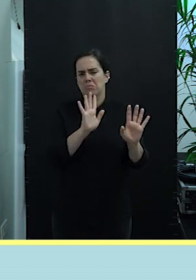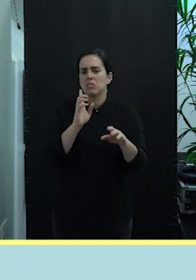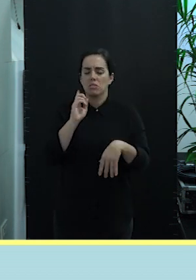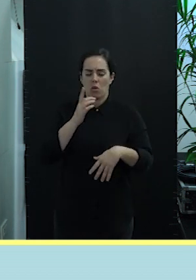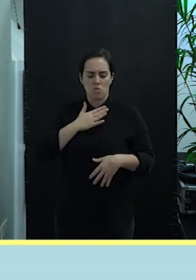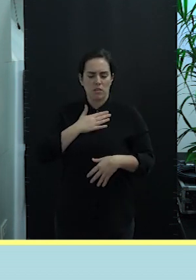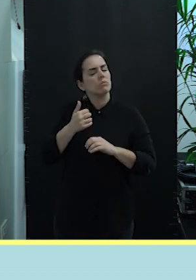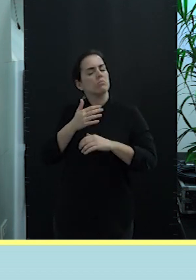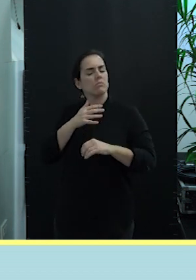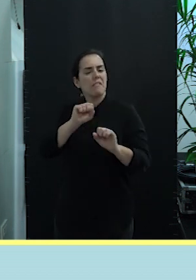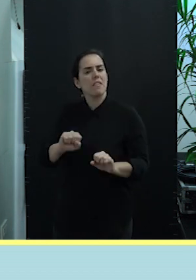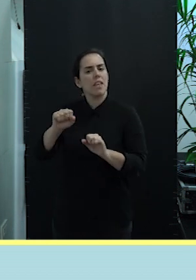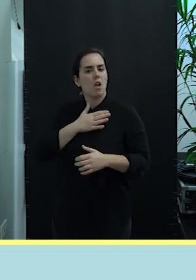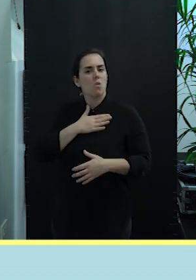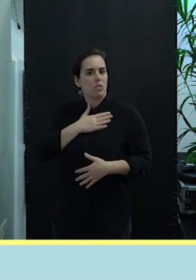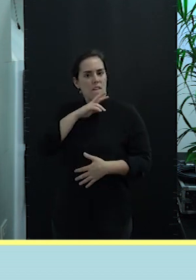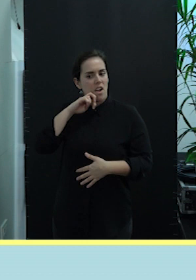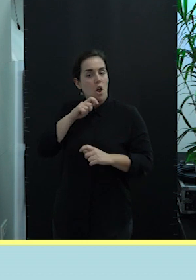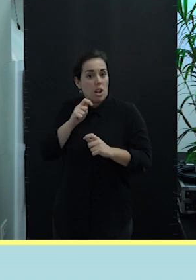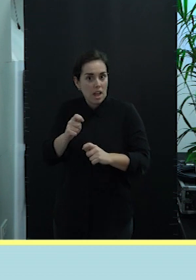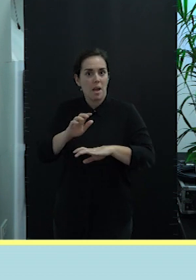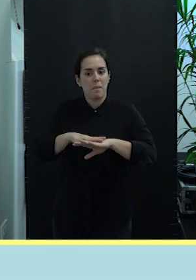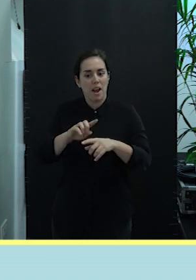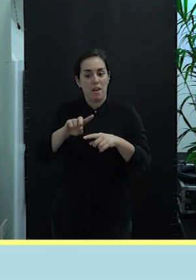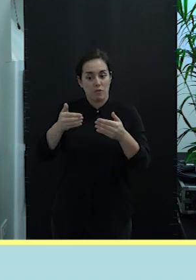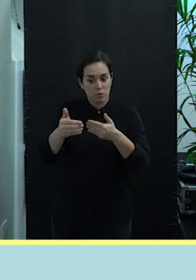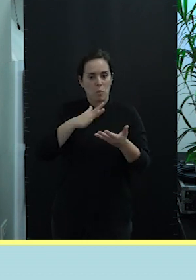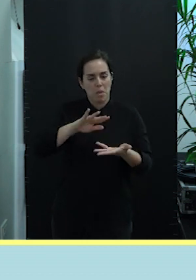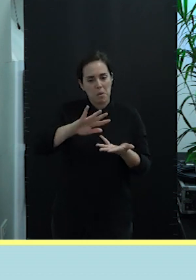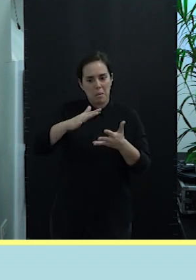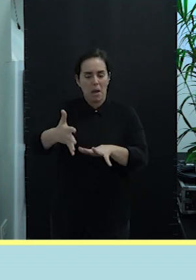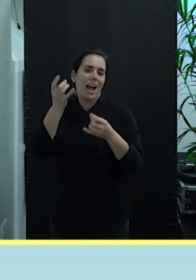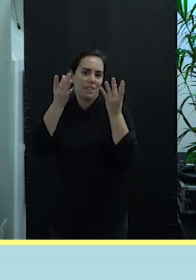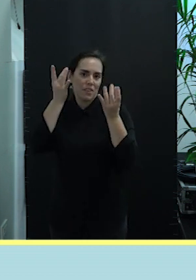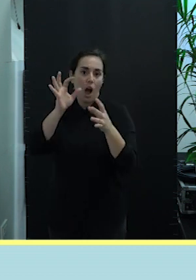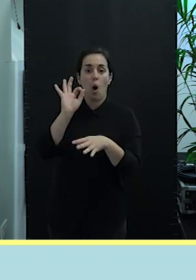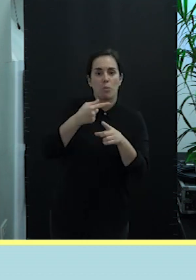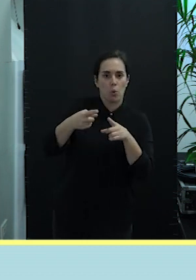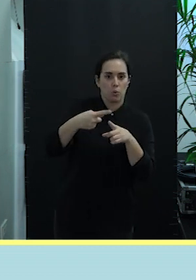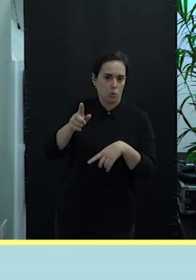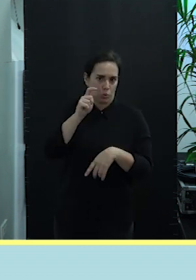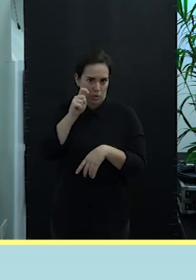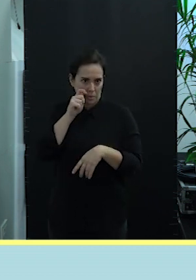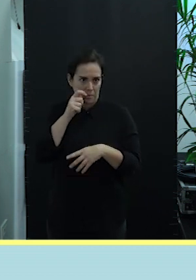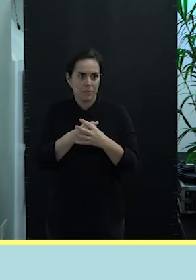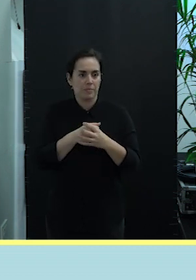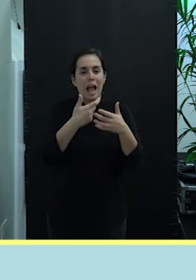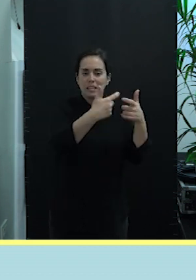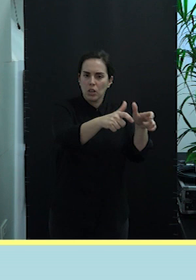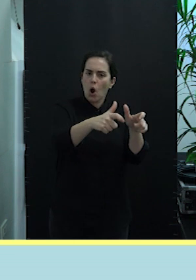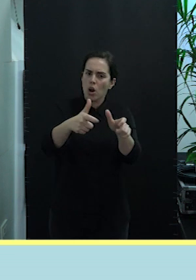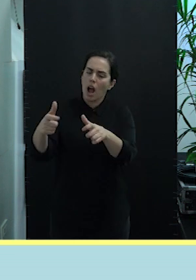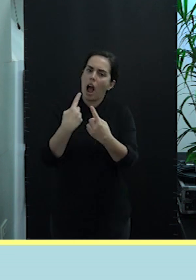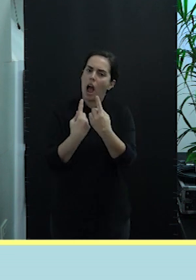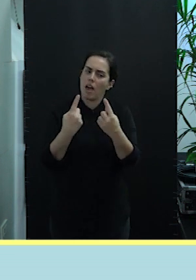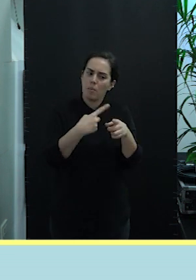y poner en valor lo nuestro para que eso pueda ser convertible en una actividad o en un producto turístico. Categorizamos los productos, porque